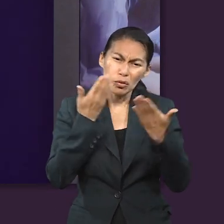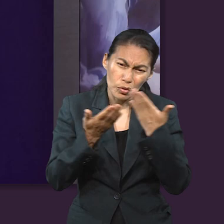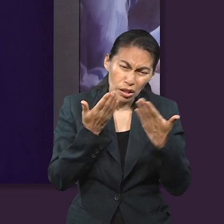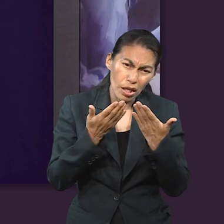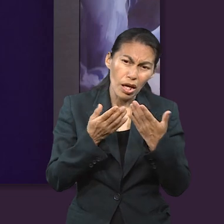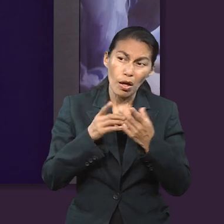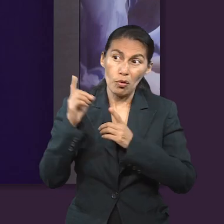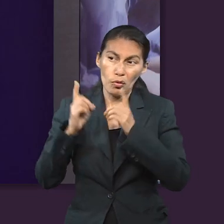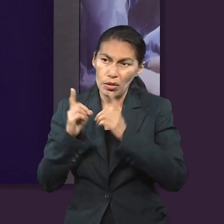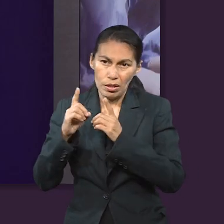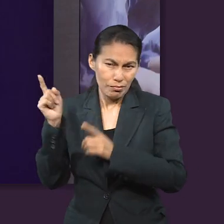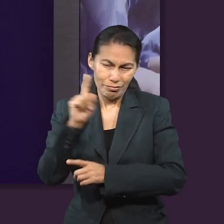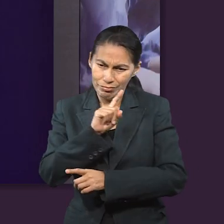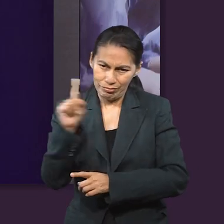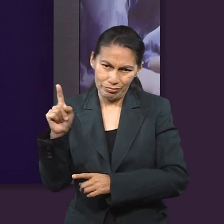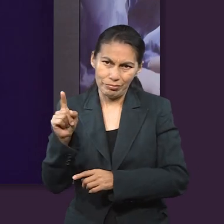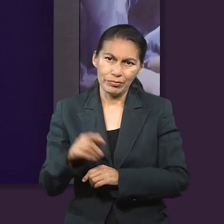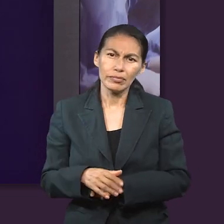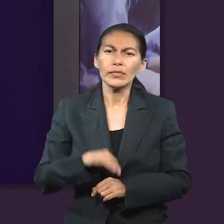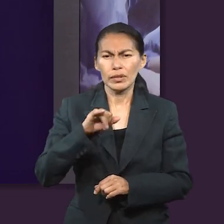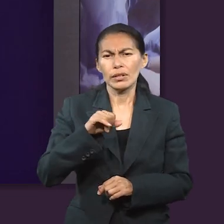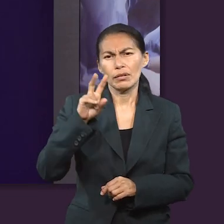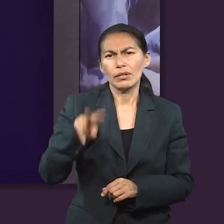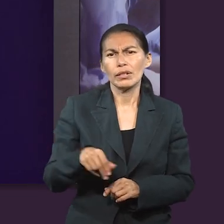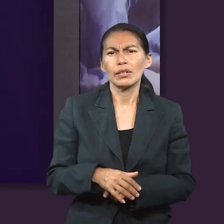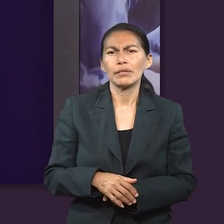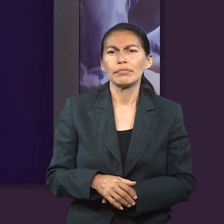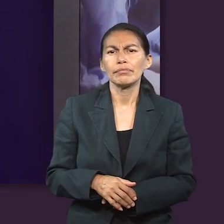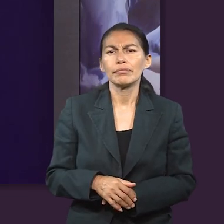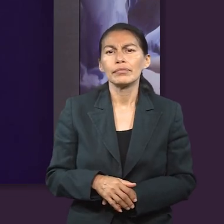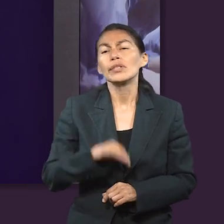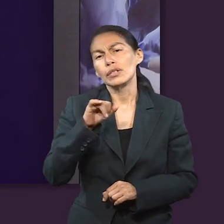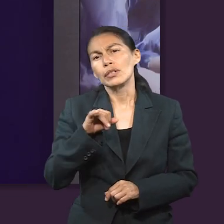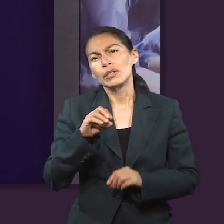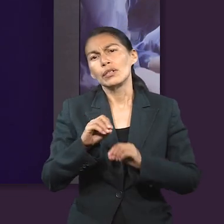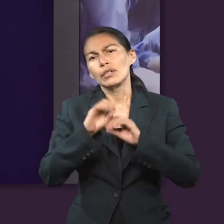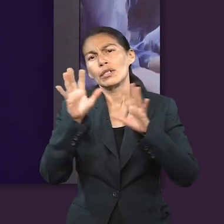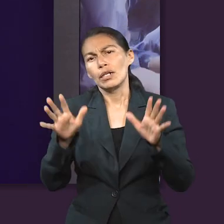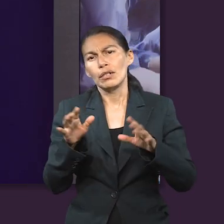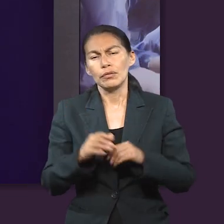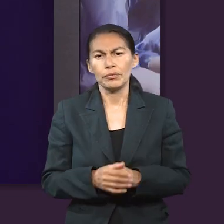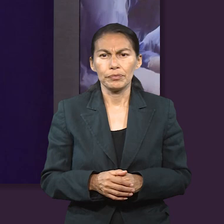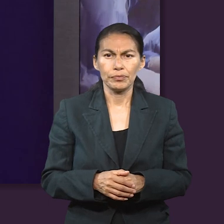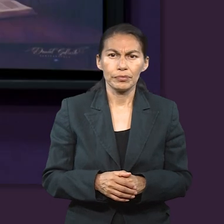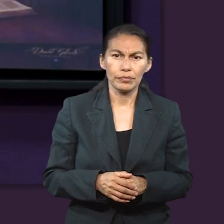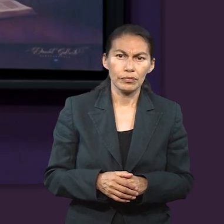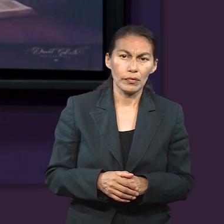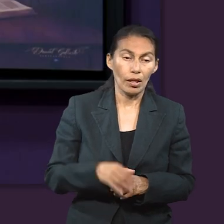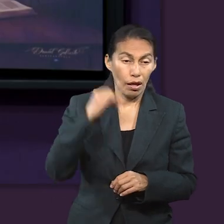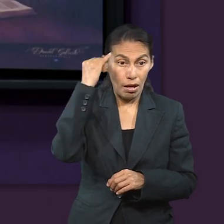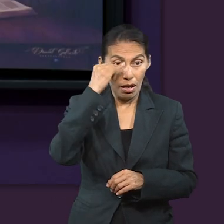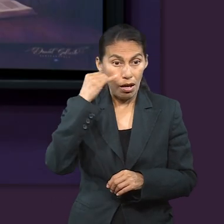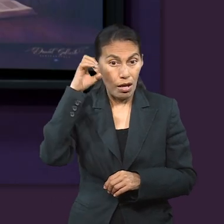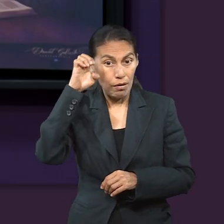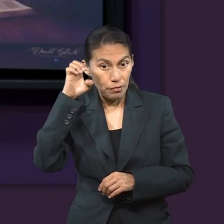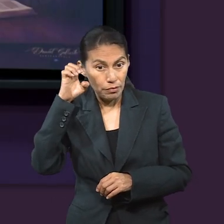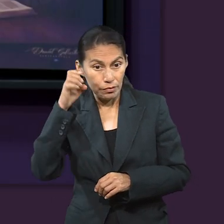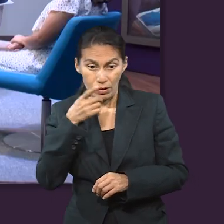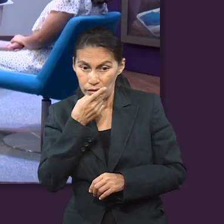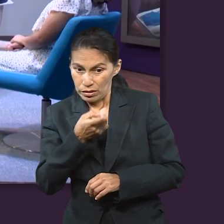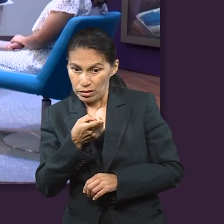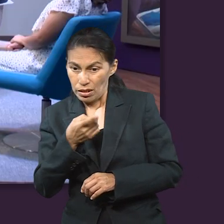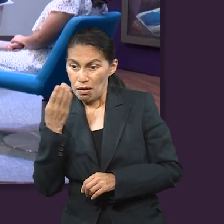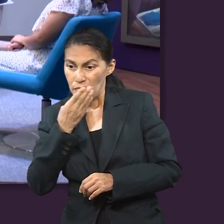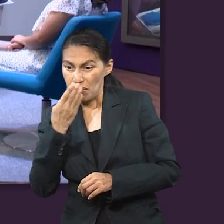estudiar más la Biblia, ¿no? Estudiar para no dudar. Sí es. Claro que sí, qué importante